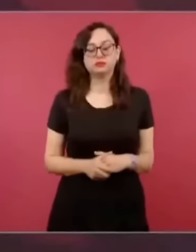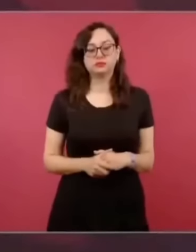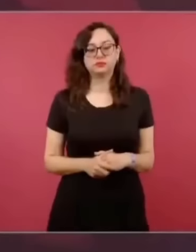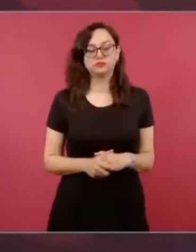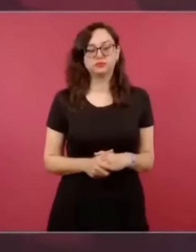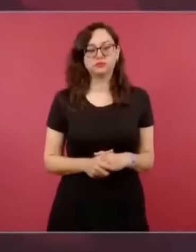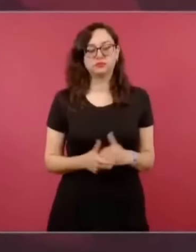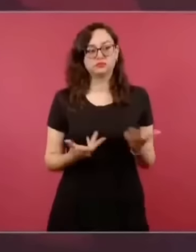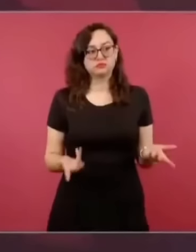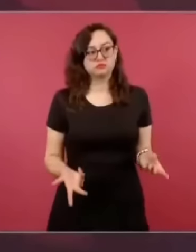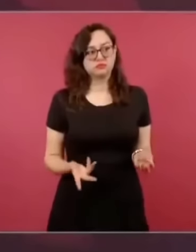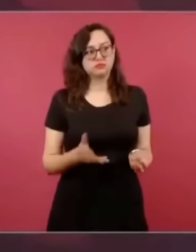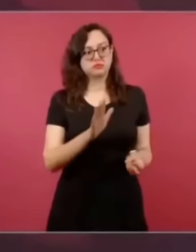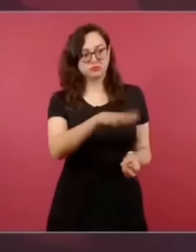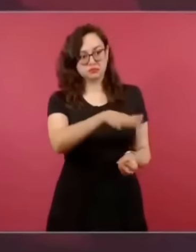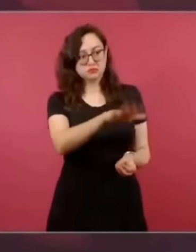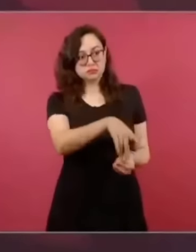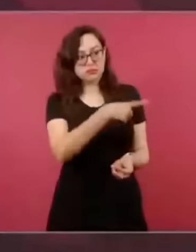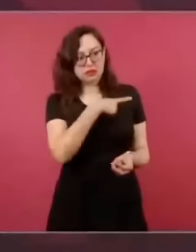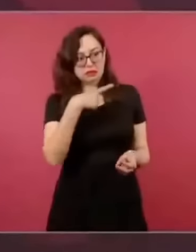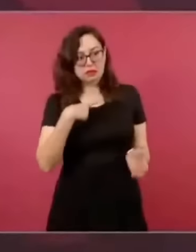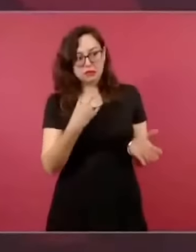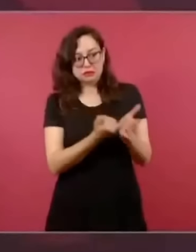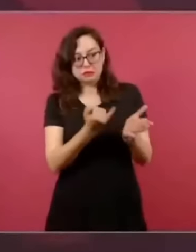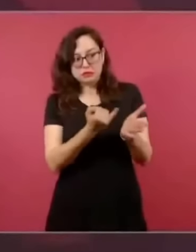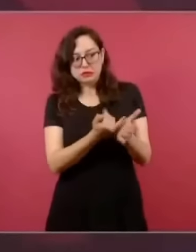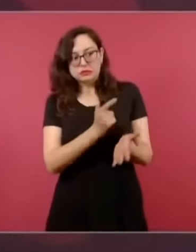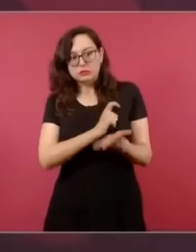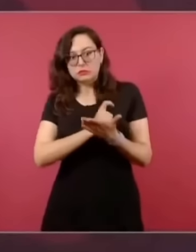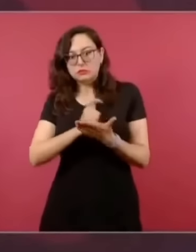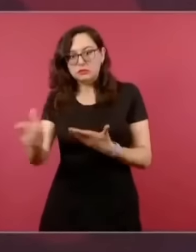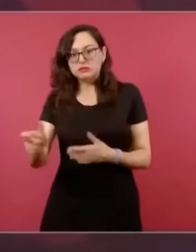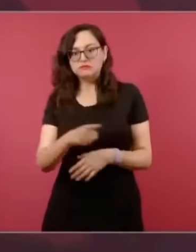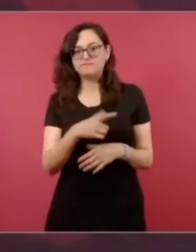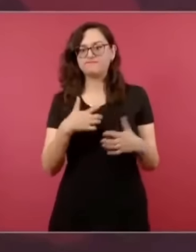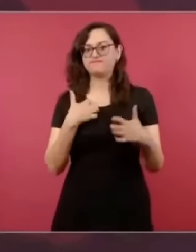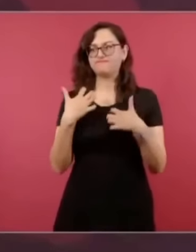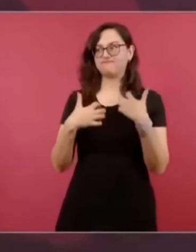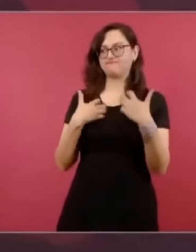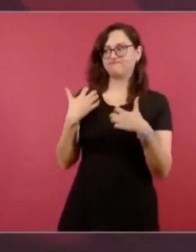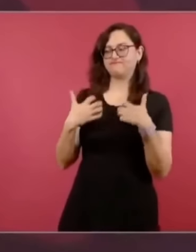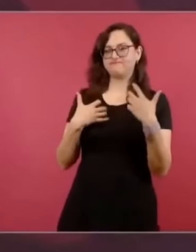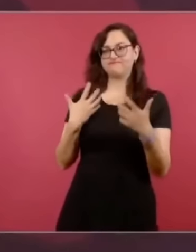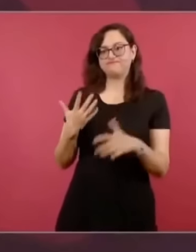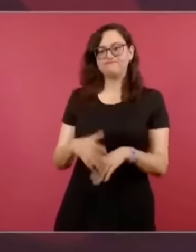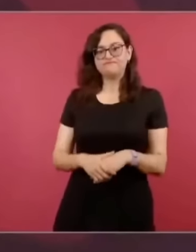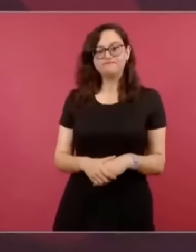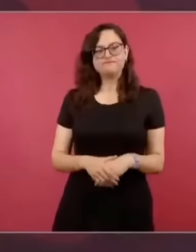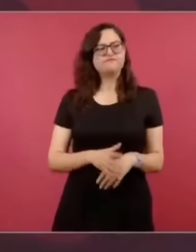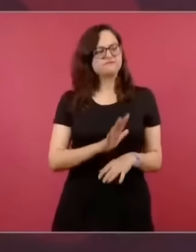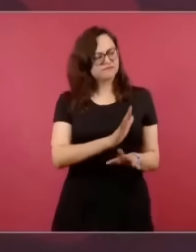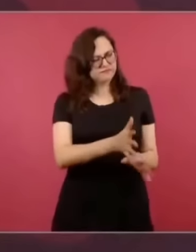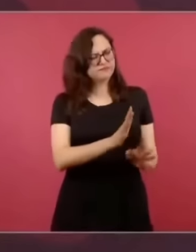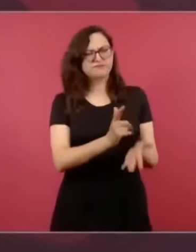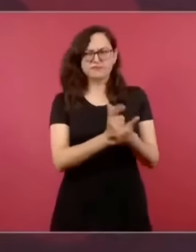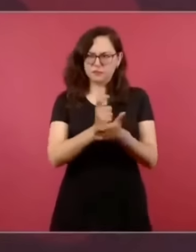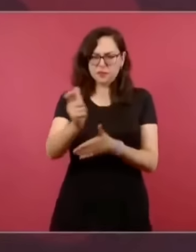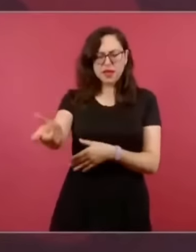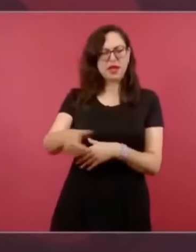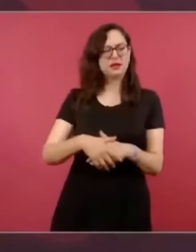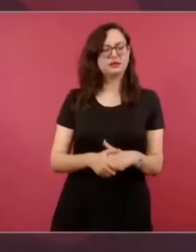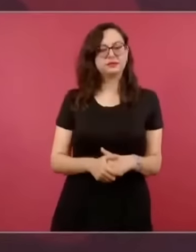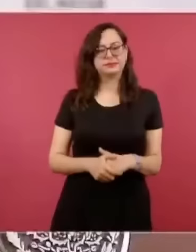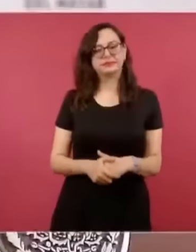pónganse al corriente y ya y se pusieron al corriente. Le dio coraje porque